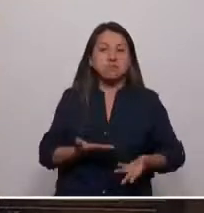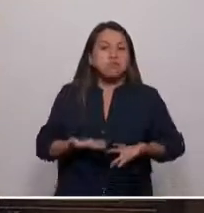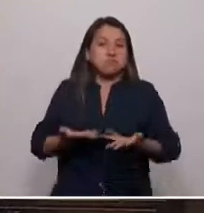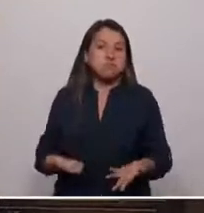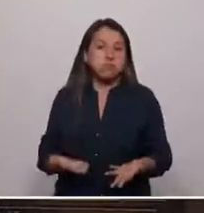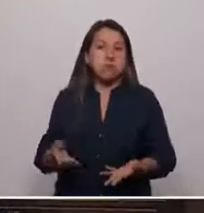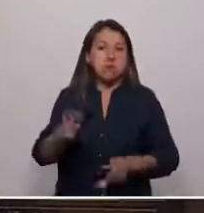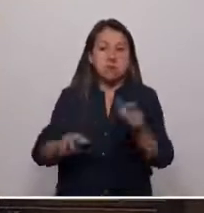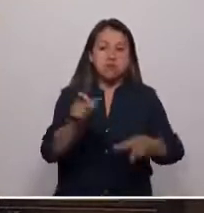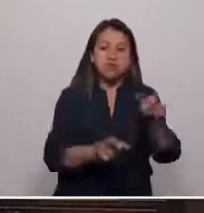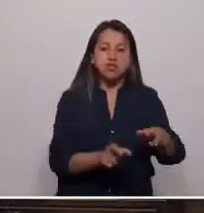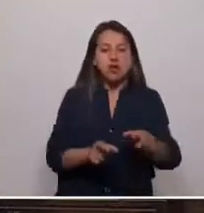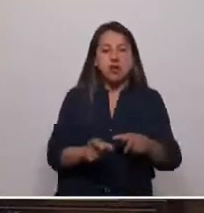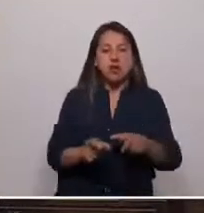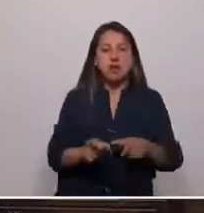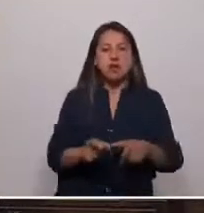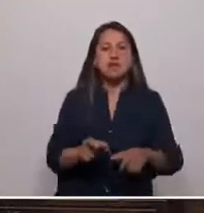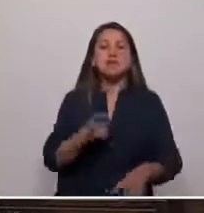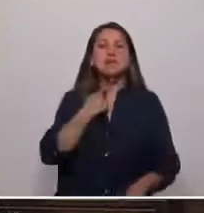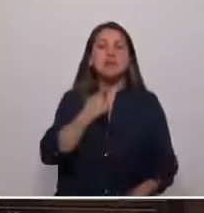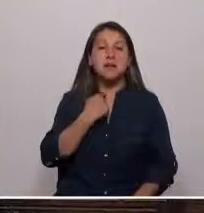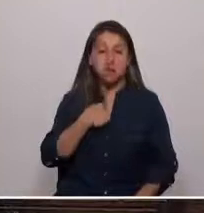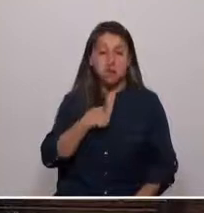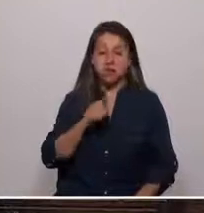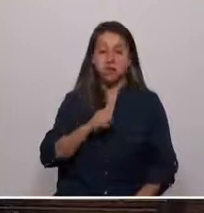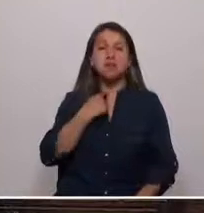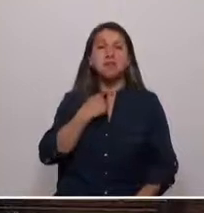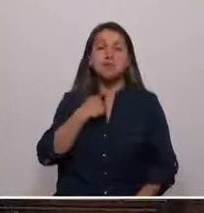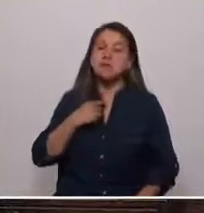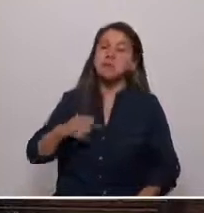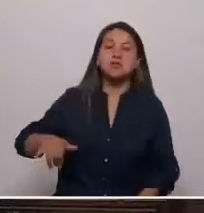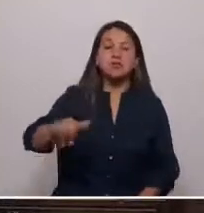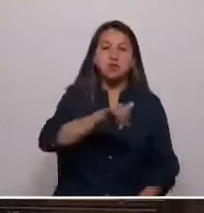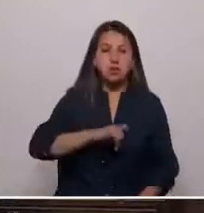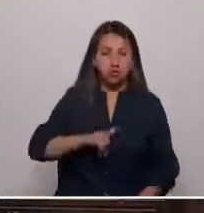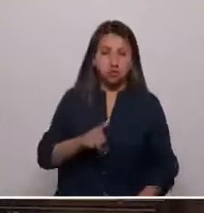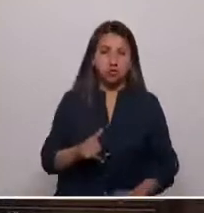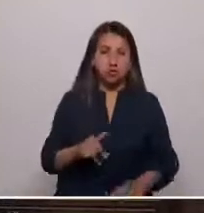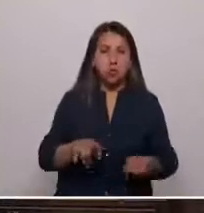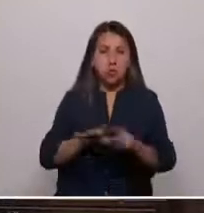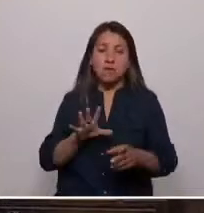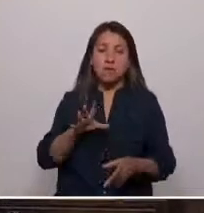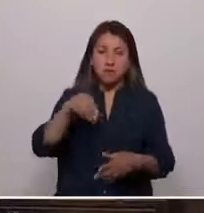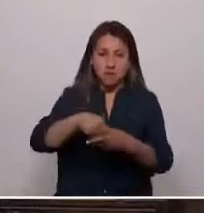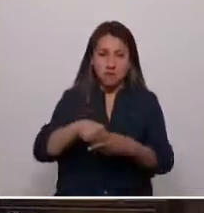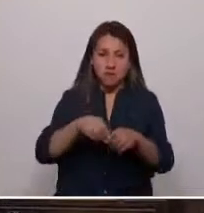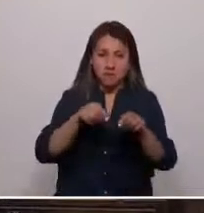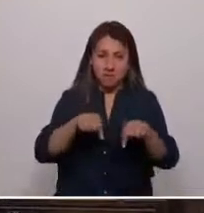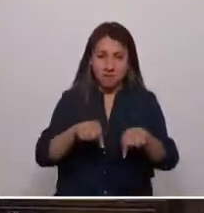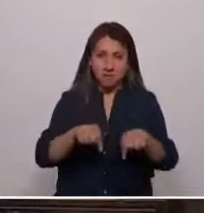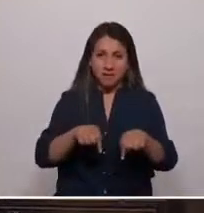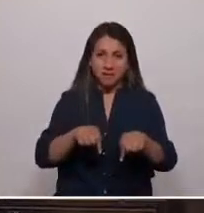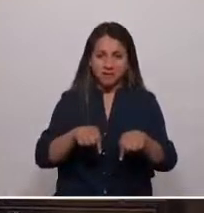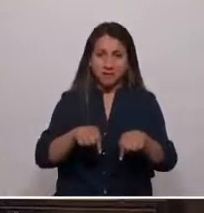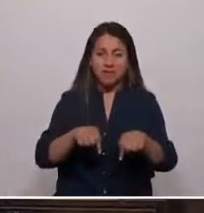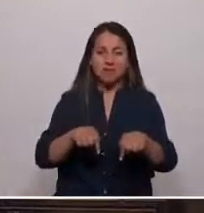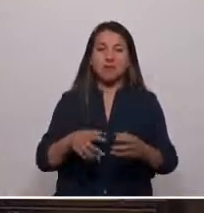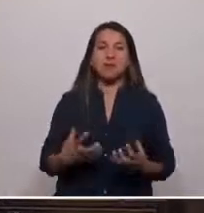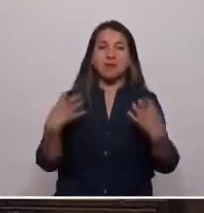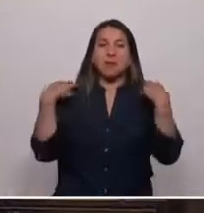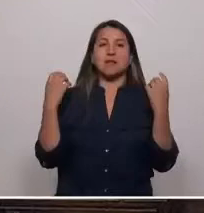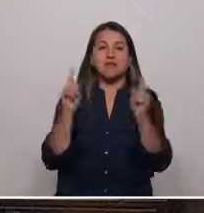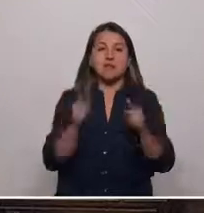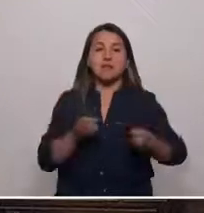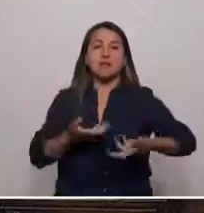persiguiendo el bien común y no el interés personal de quienes forman parte circunstancialmente de este. Debemos hacernos responsables de